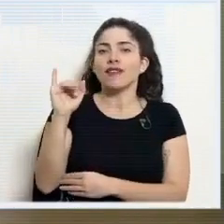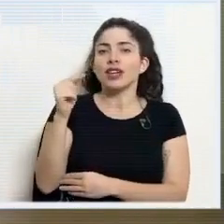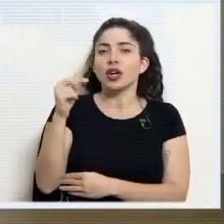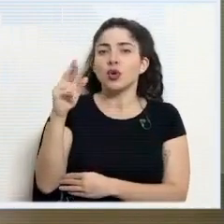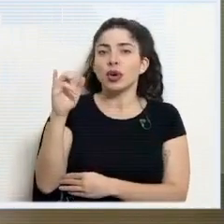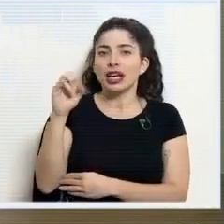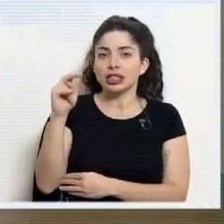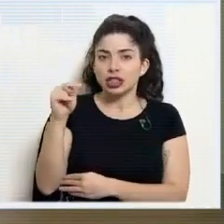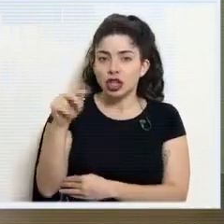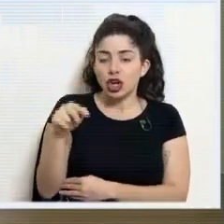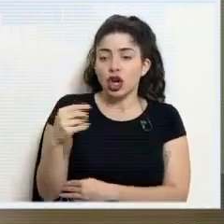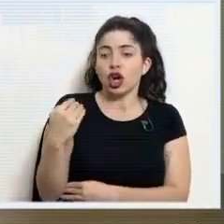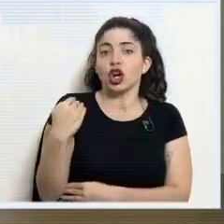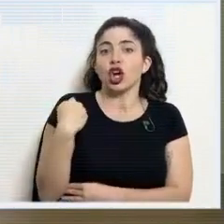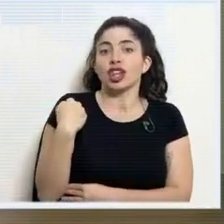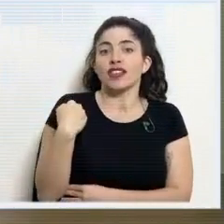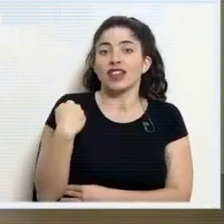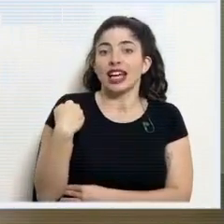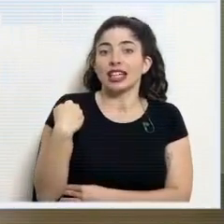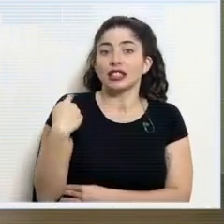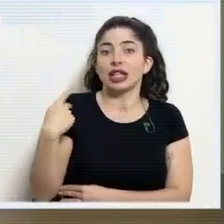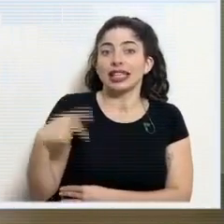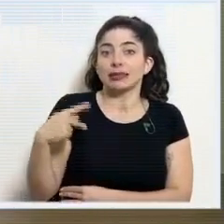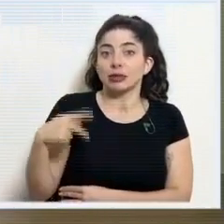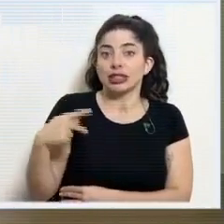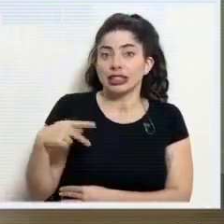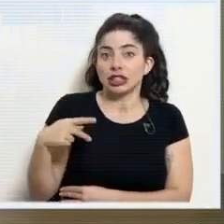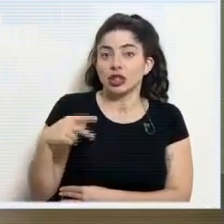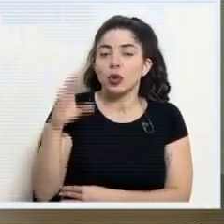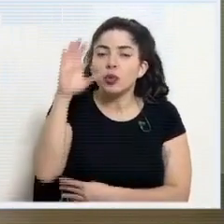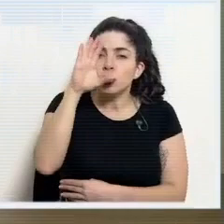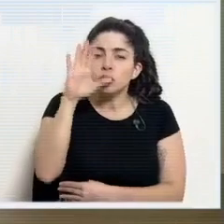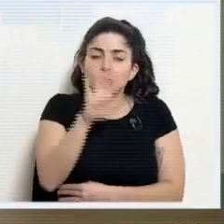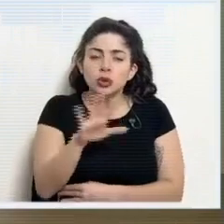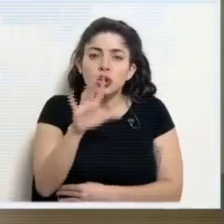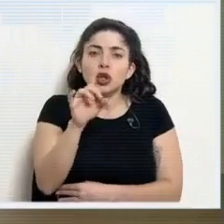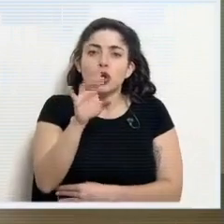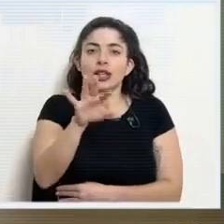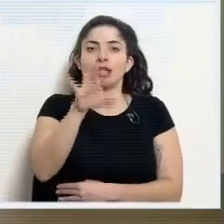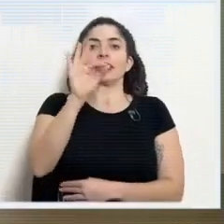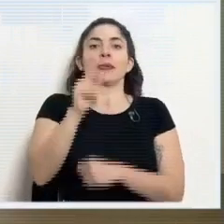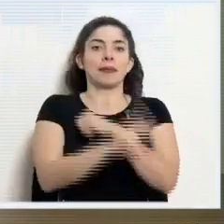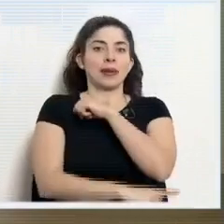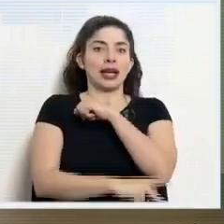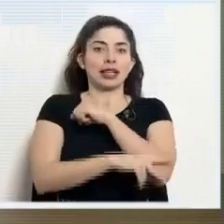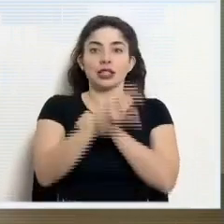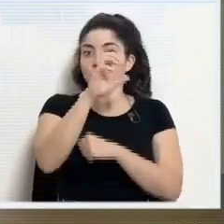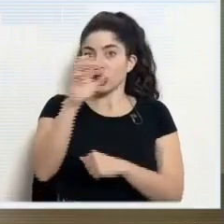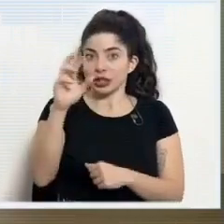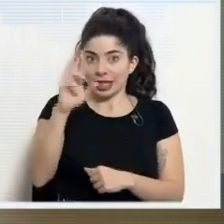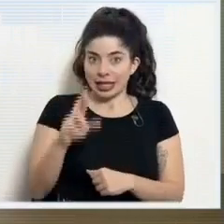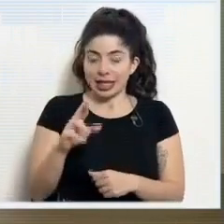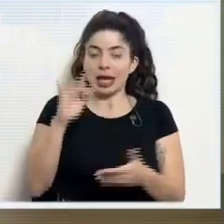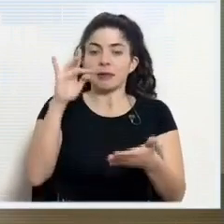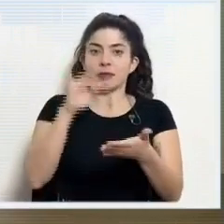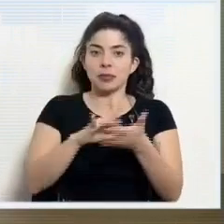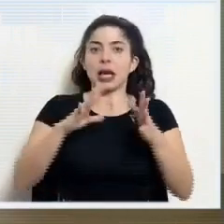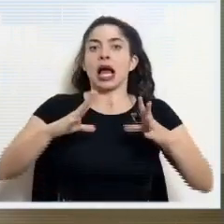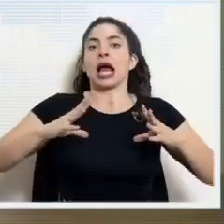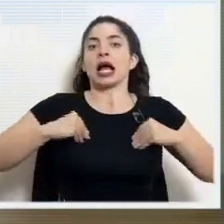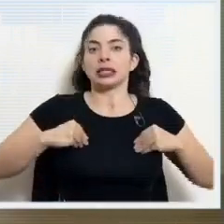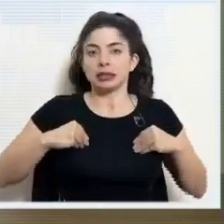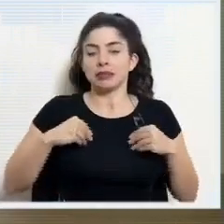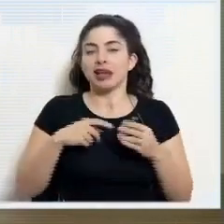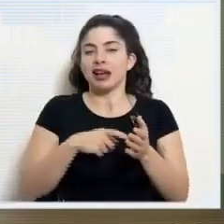notificaciones de exposición, buscamos la región que sería nuestro país, Costa Rica, y le damos aceptar a los